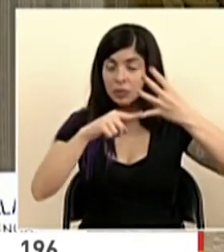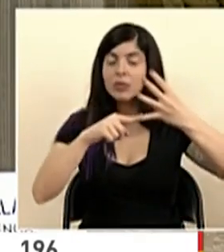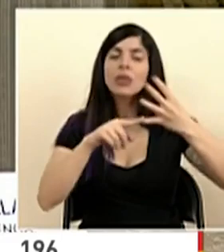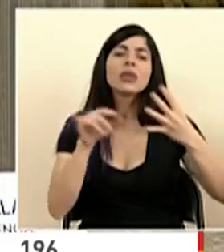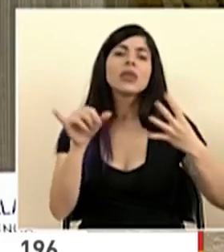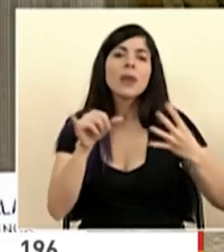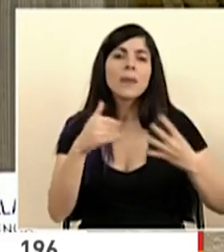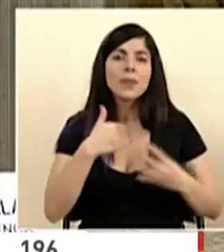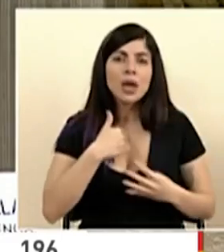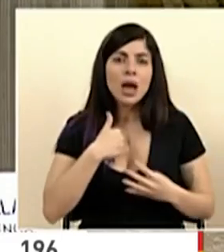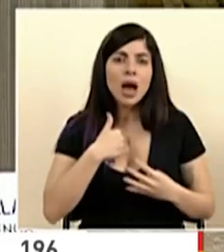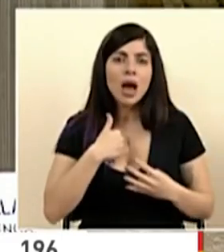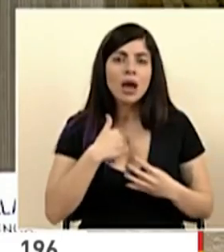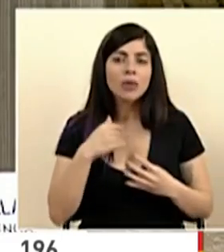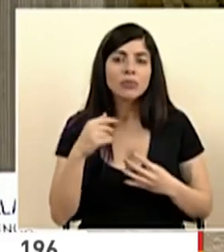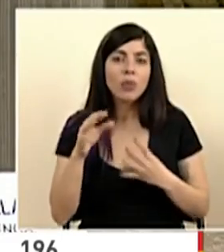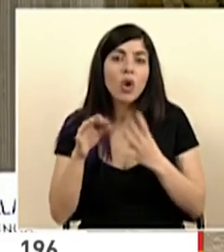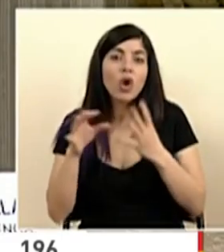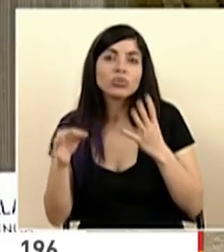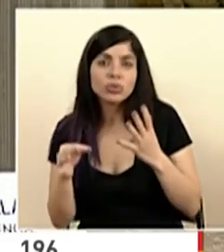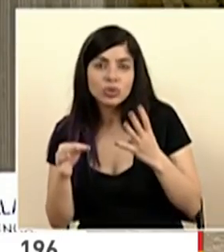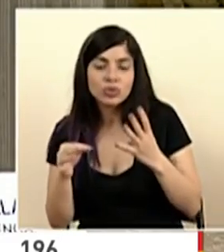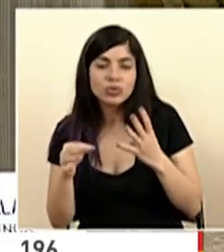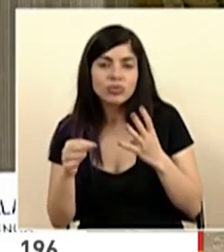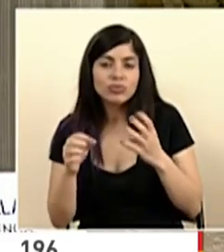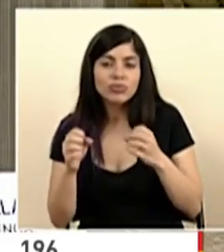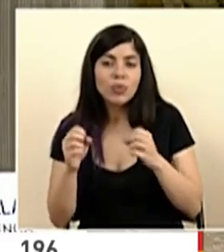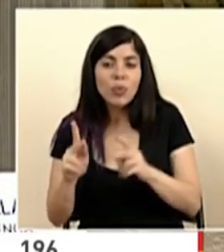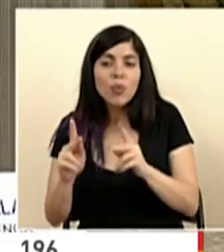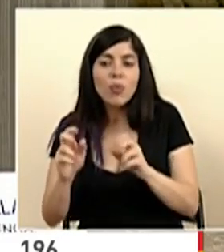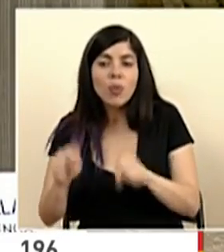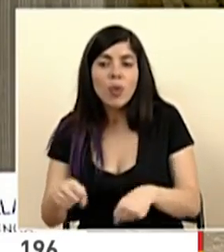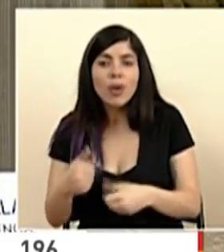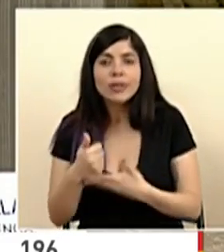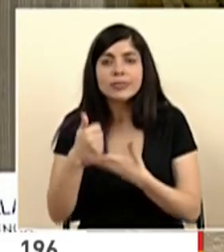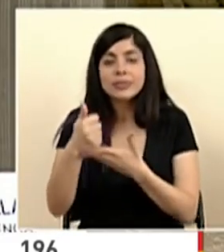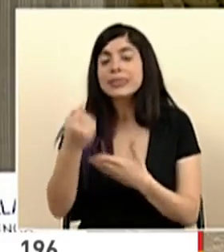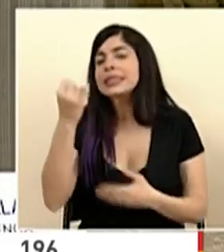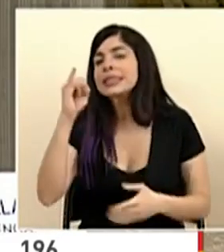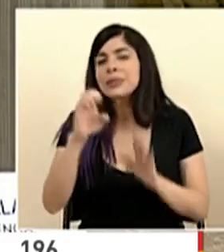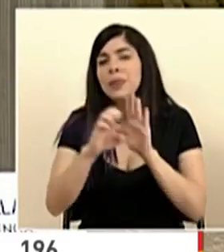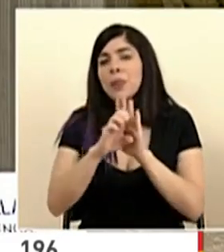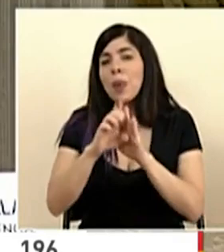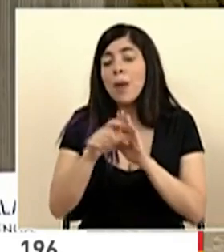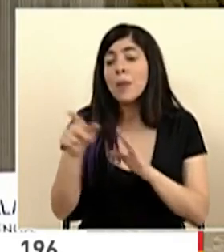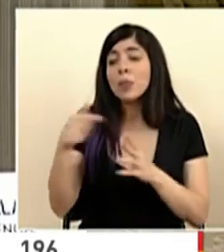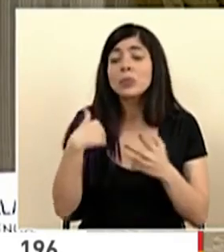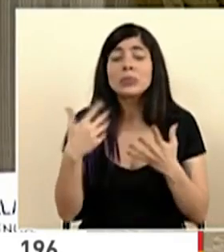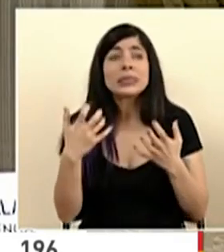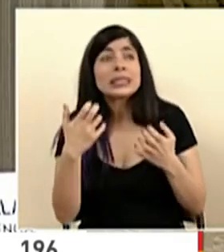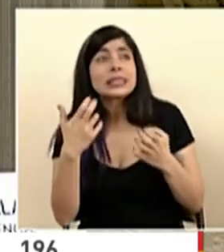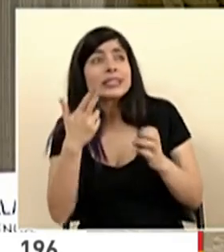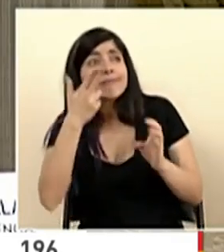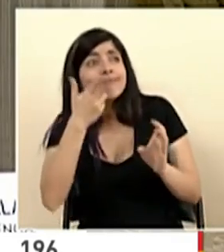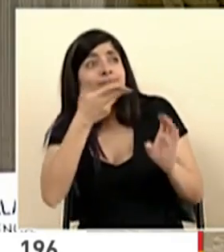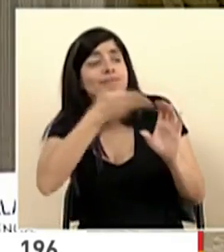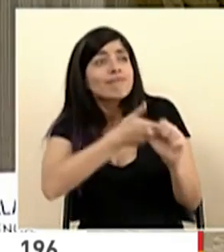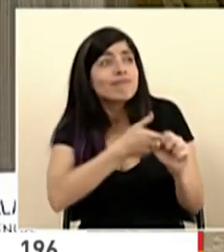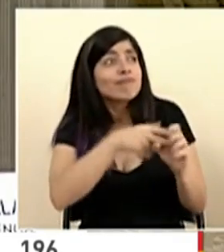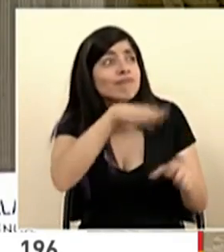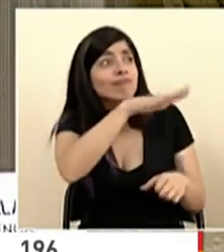también tenemos la posibilidad de generar ayuda si lo que se quiere es incorporarse dentro de toda esta